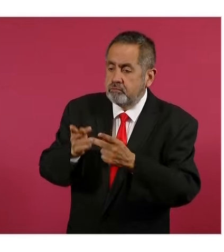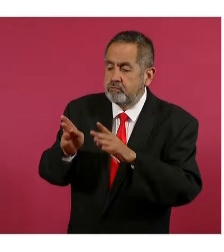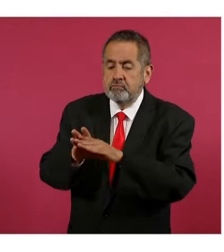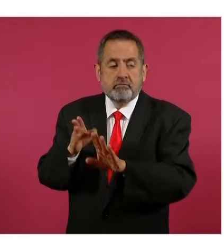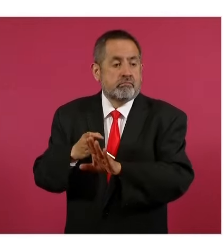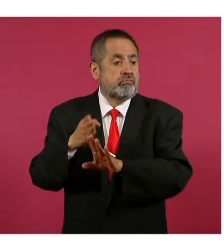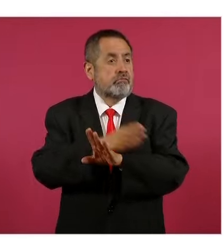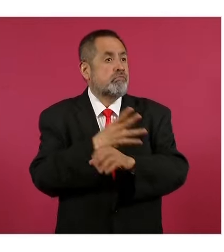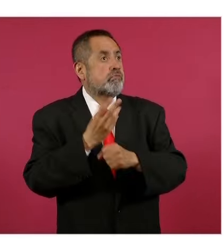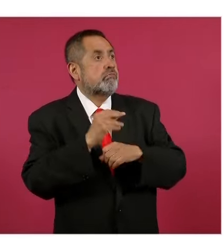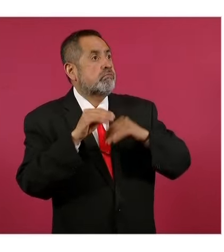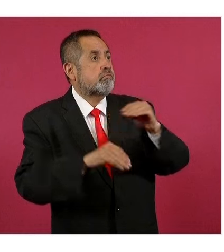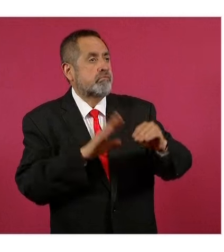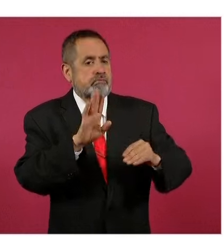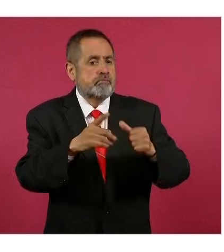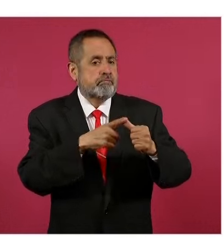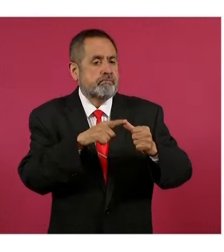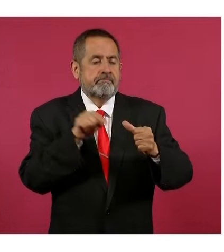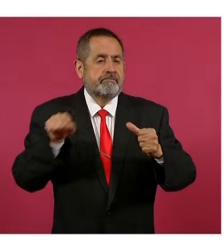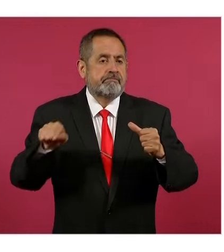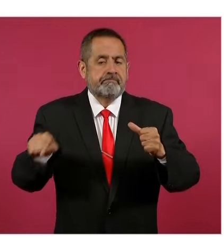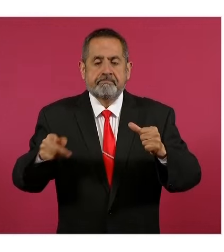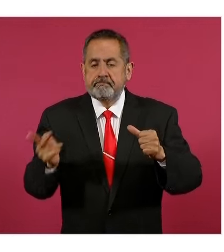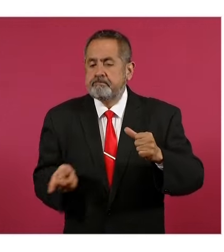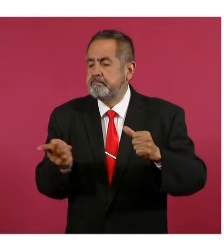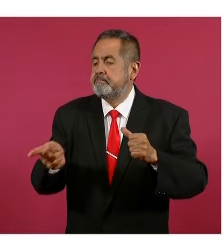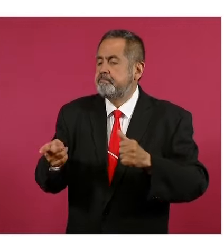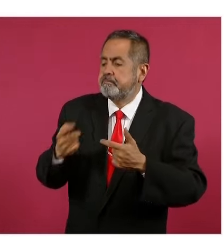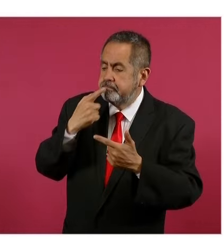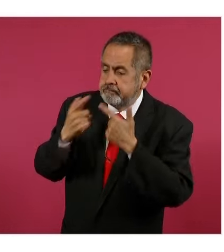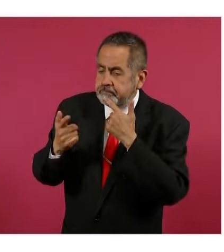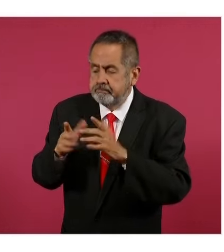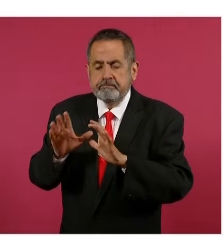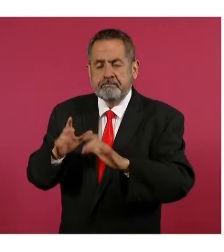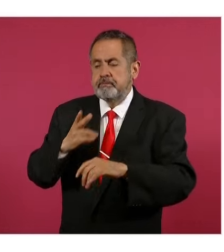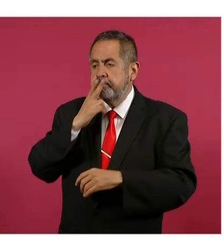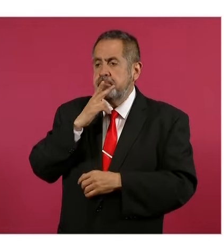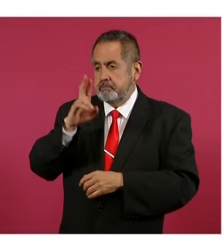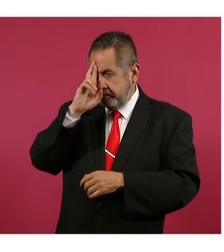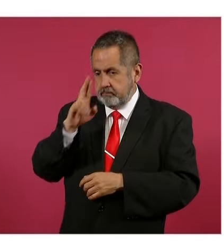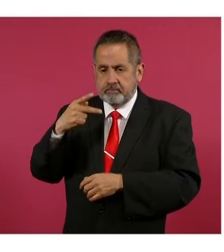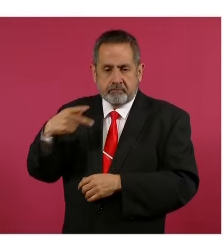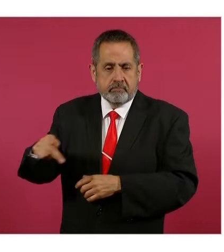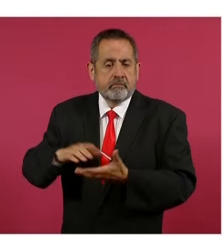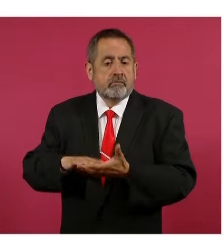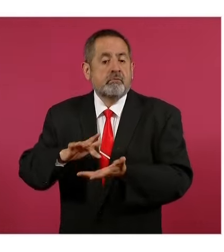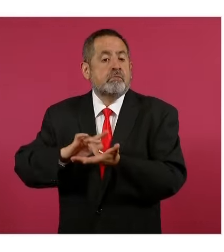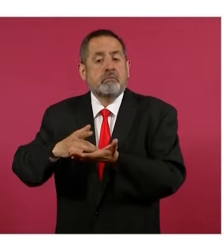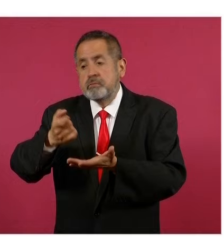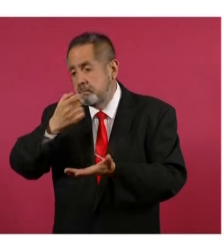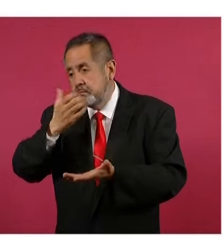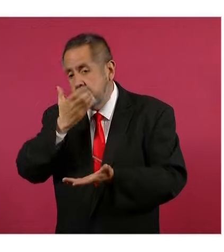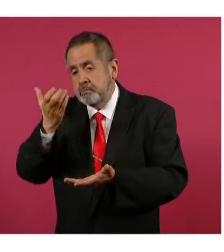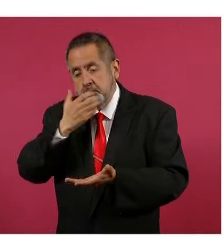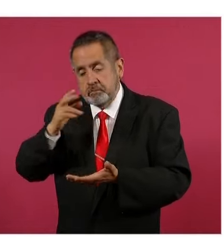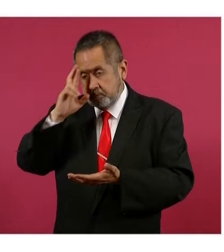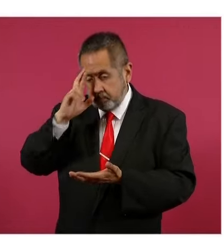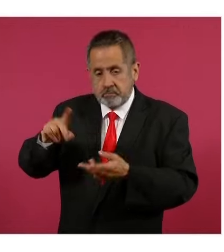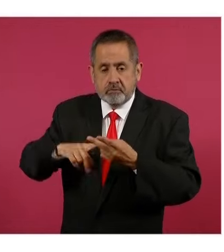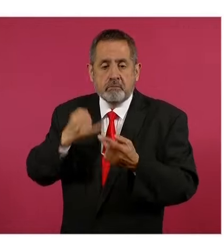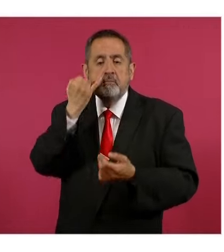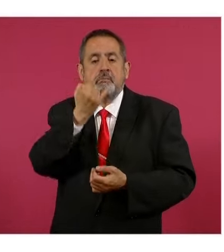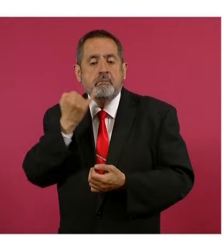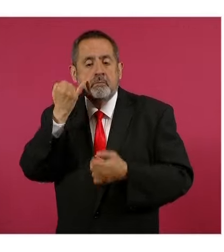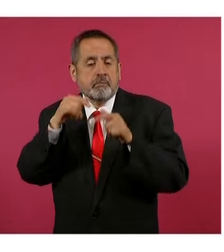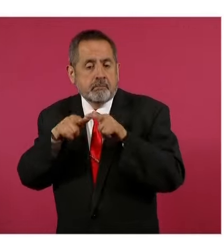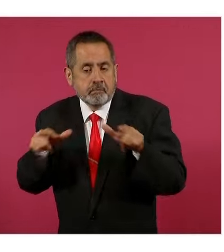previa e informada, así como a su patrimonio cultural, medicina tradicional, lenguas y